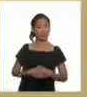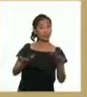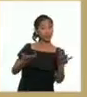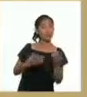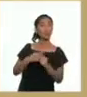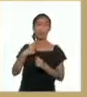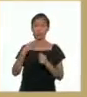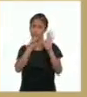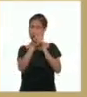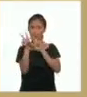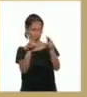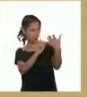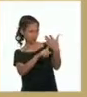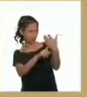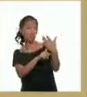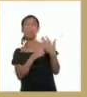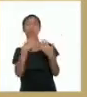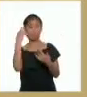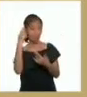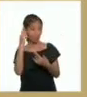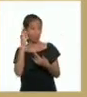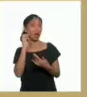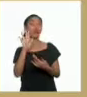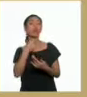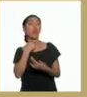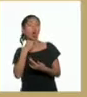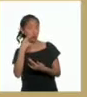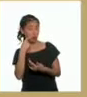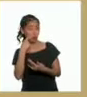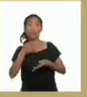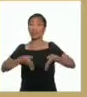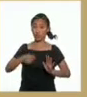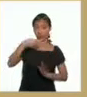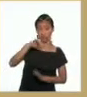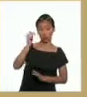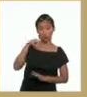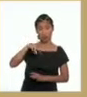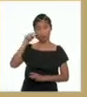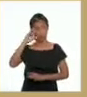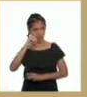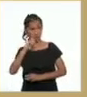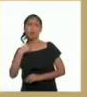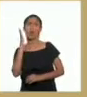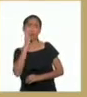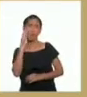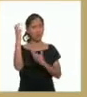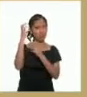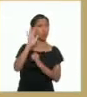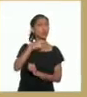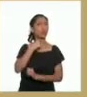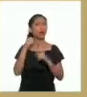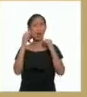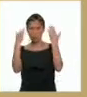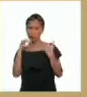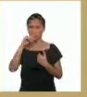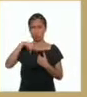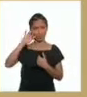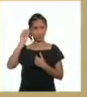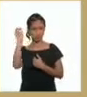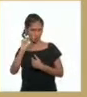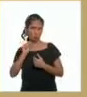cuando escuché en el video de que el papá y el abuelo son de Huamanga la mamá de Piura la abuela de Iquitos y la niña de Lima